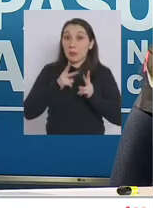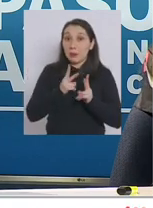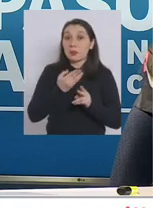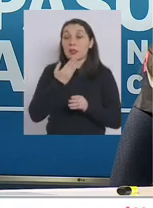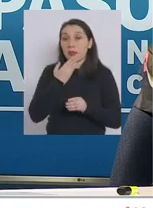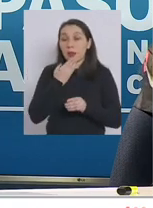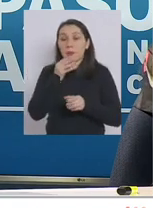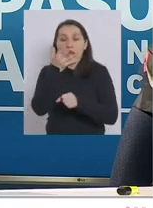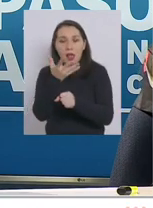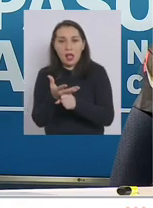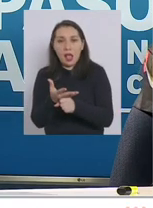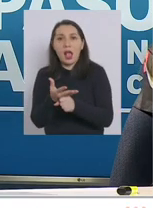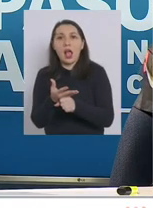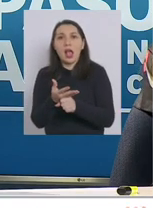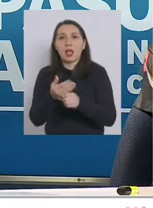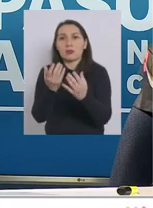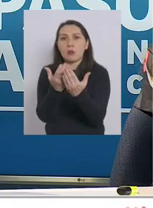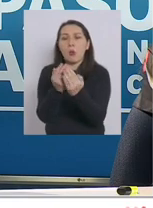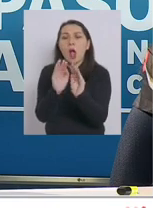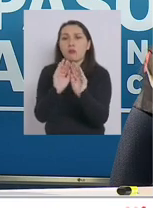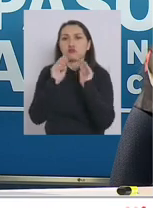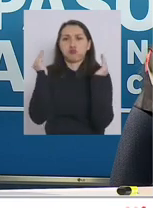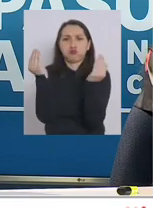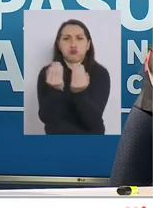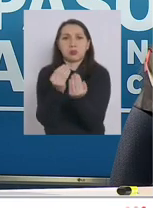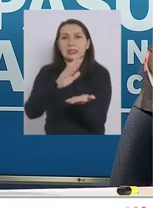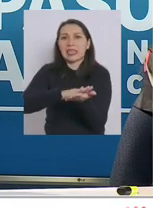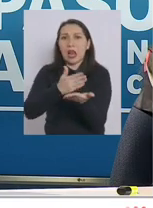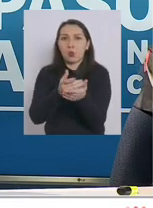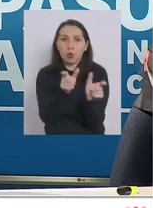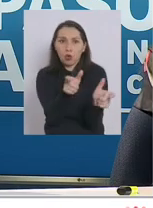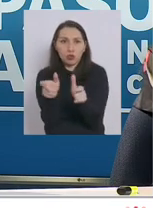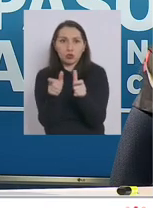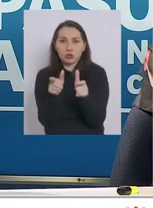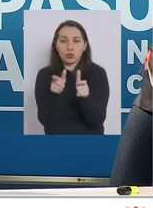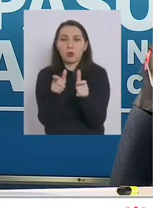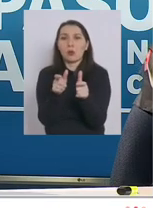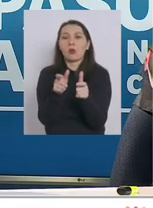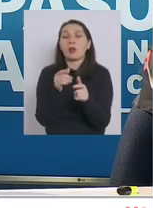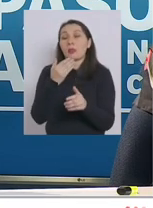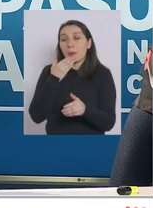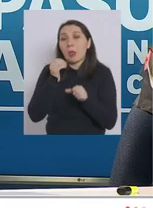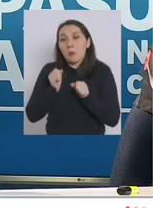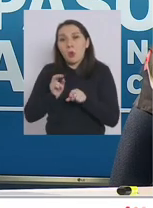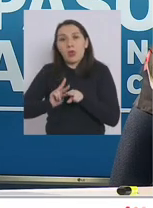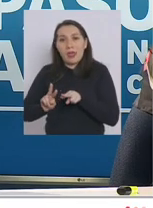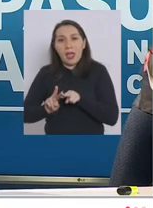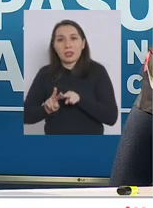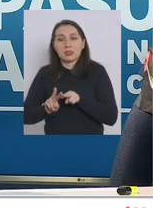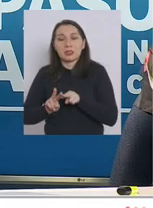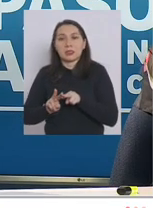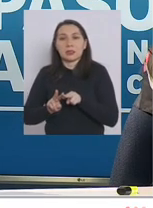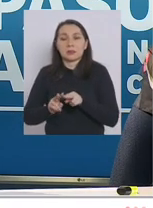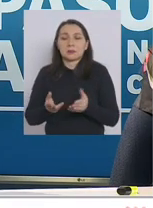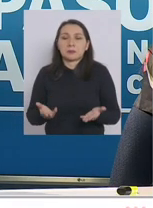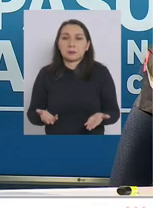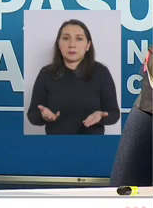establecer los cordones sanitarios nos permite también hacer como se llama